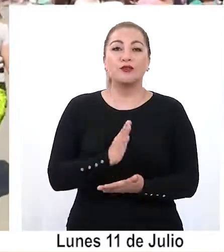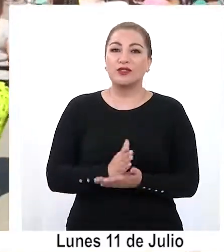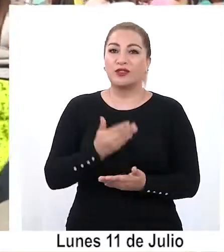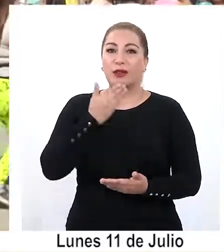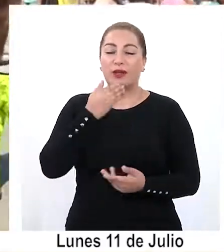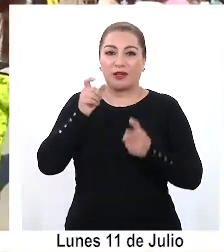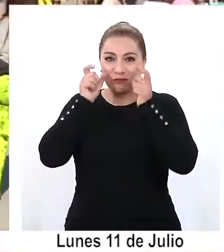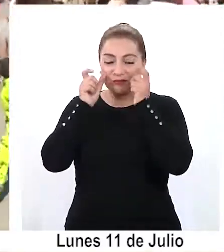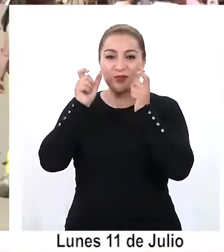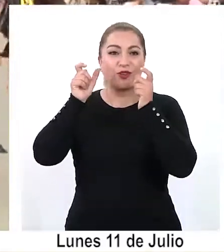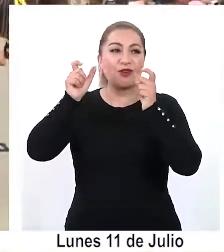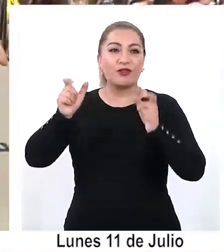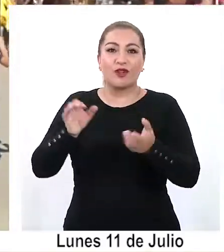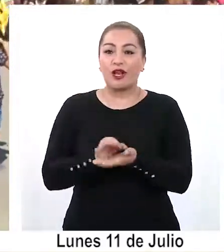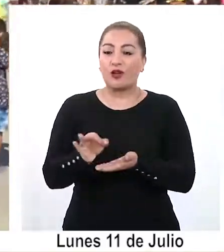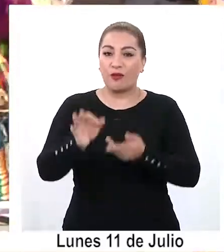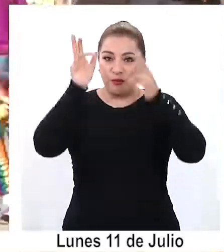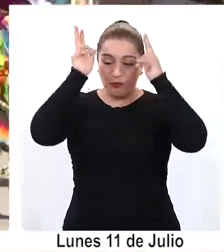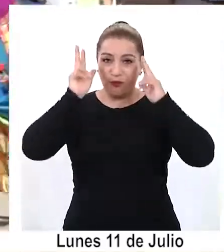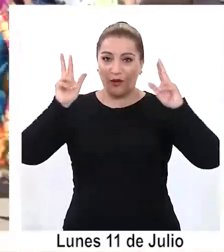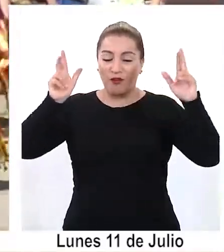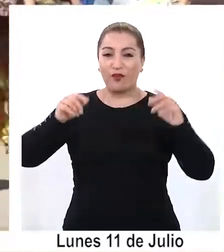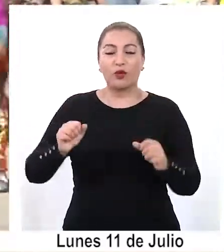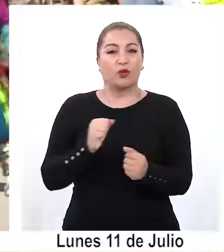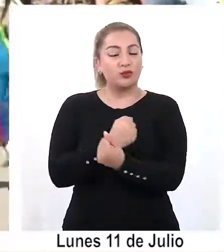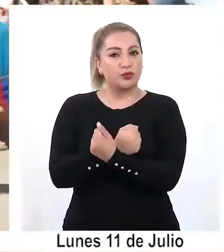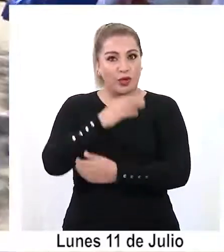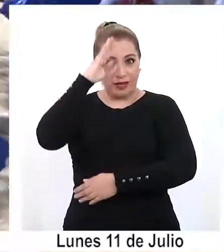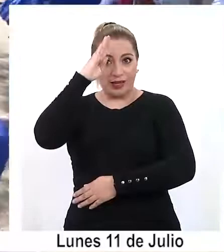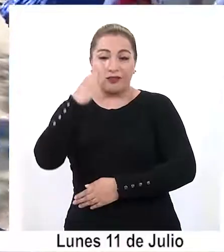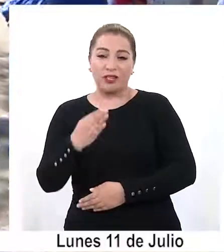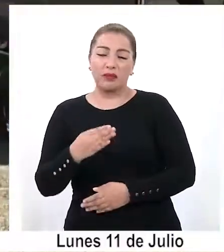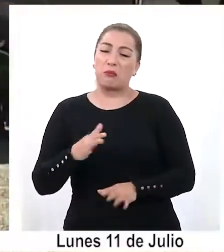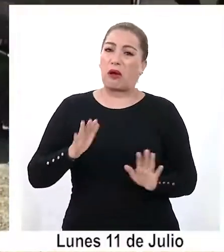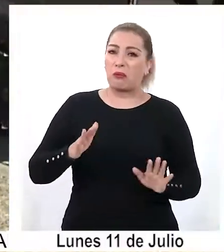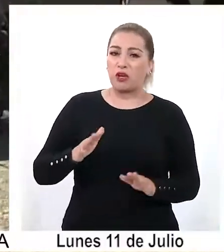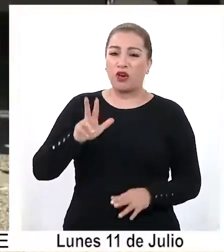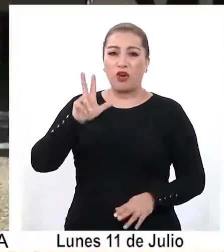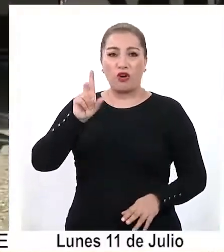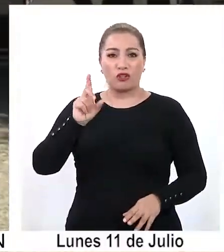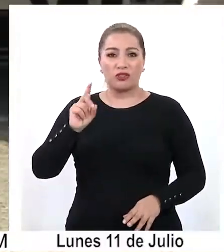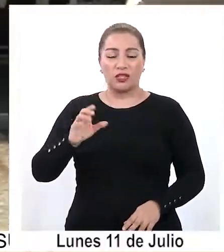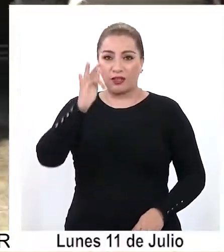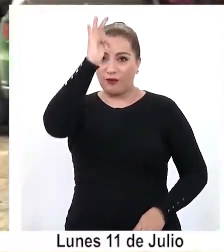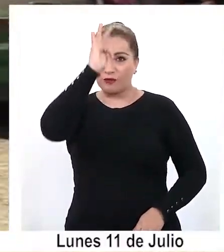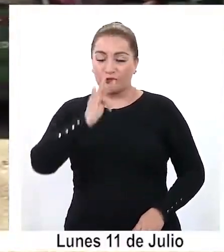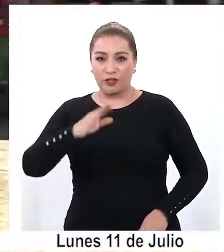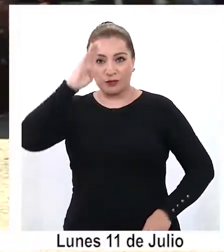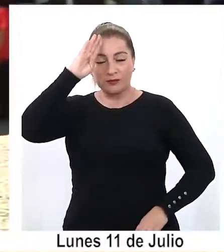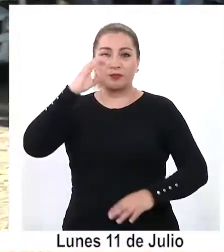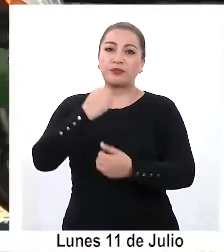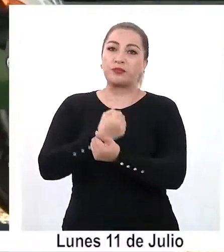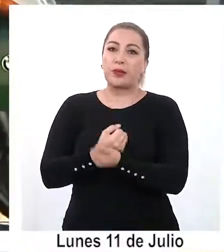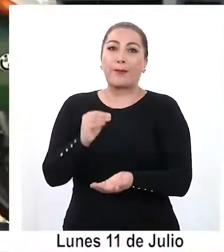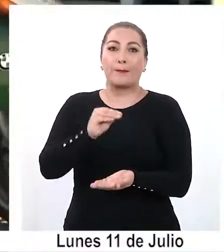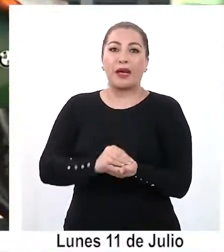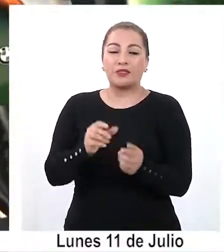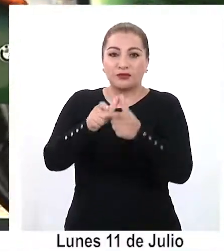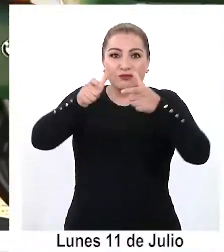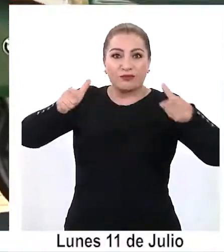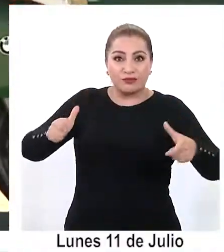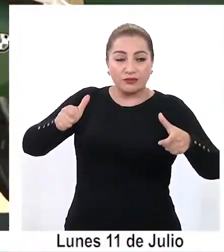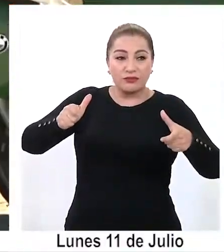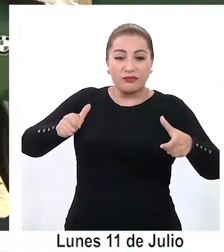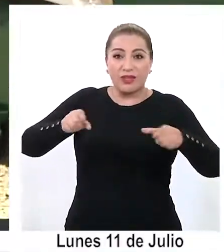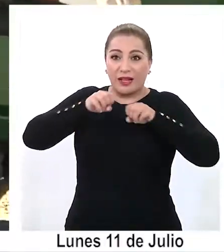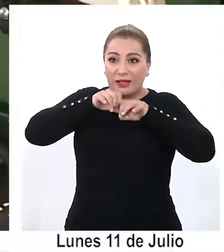el reforzamiento del poblado por parte de carabineros y al menos 80 funcionarios policiales adicionales que